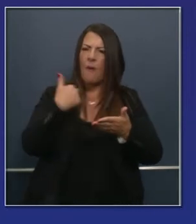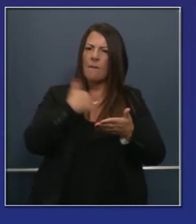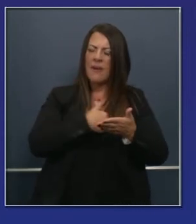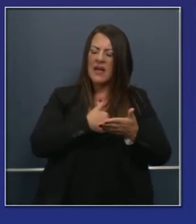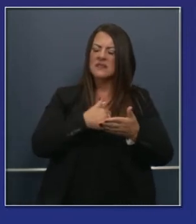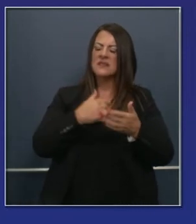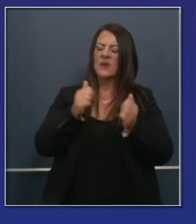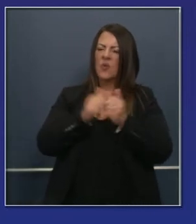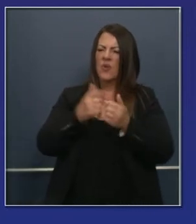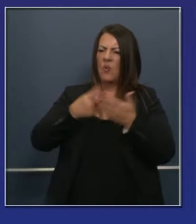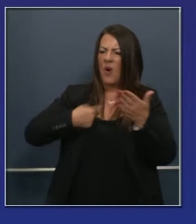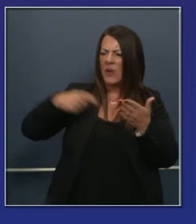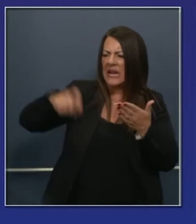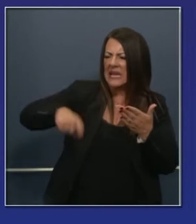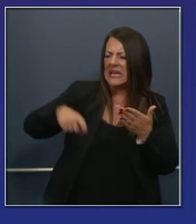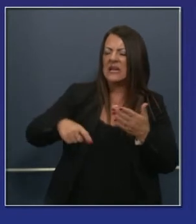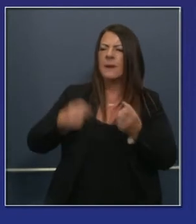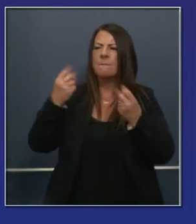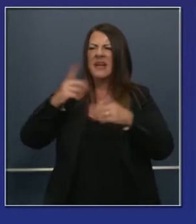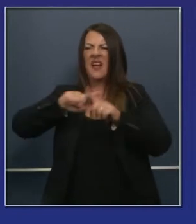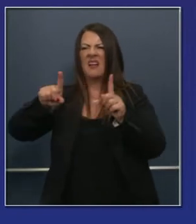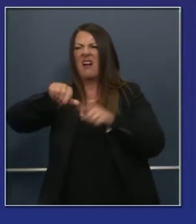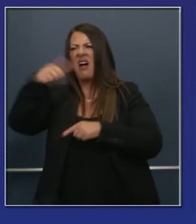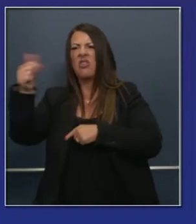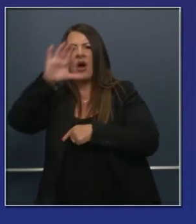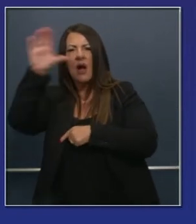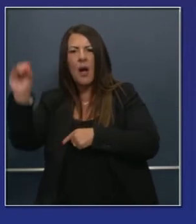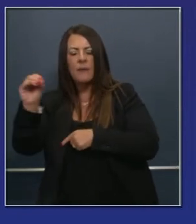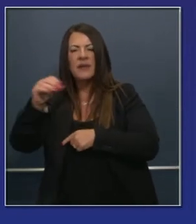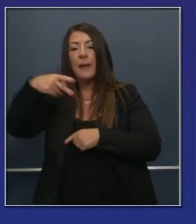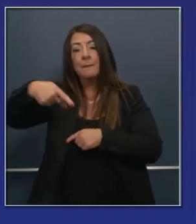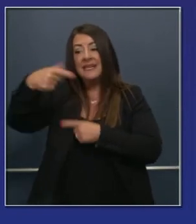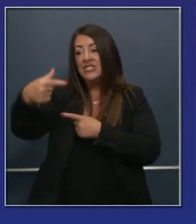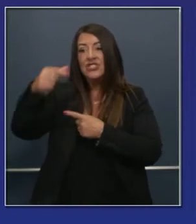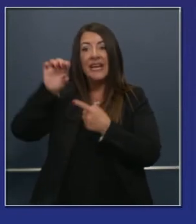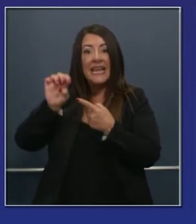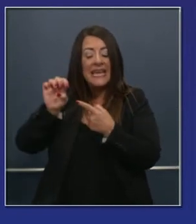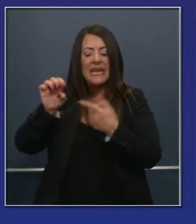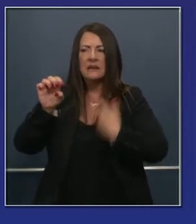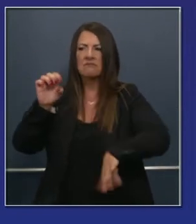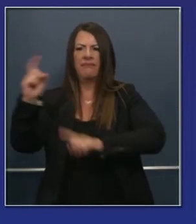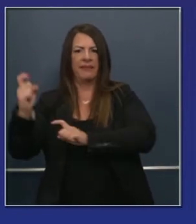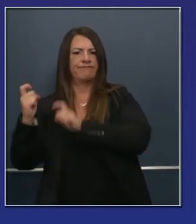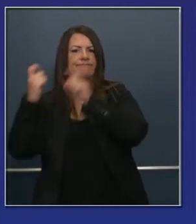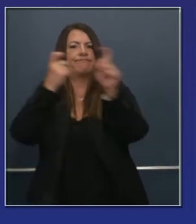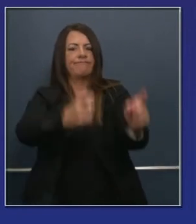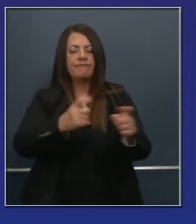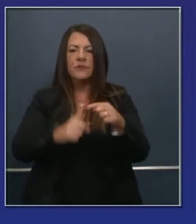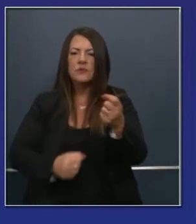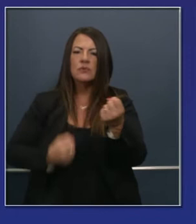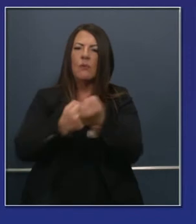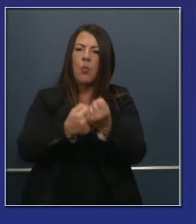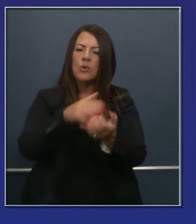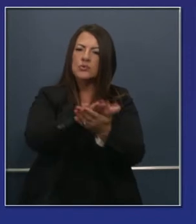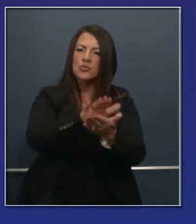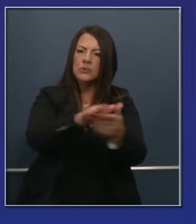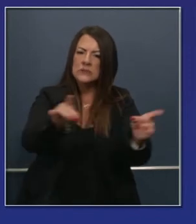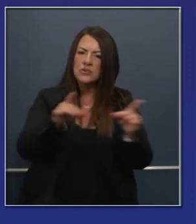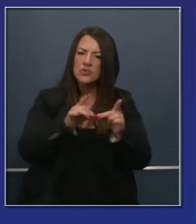han hecho un esfuerzo increíble. Hay compañías también. Quiero reconocer a PG&E, Pacific Grove